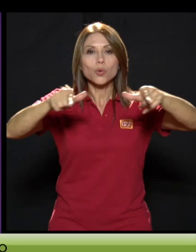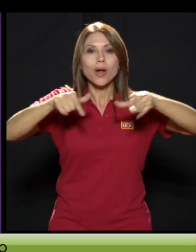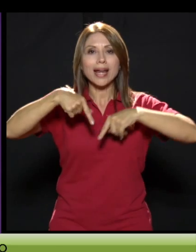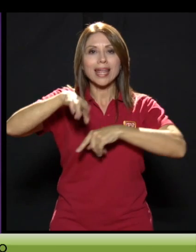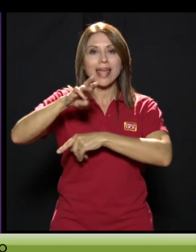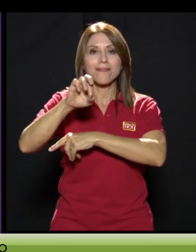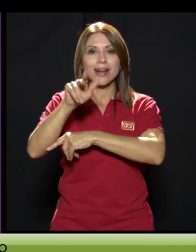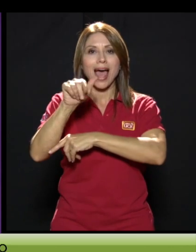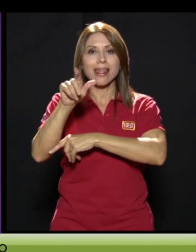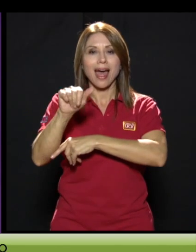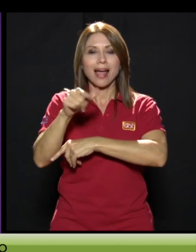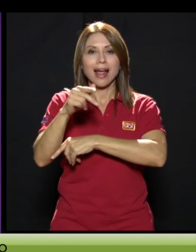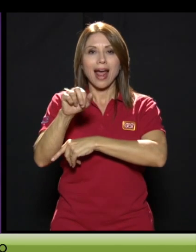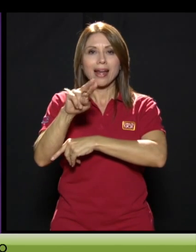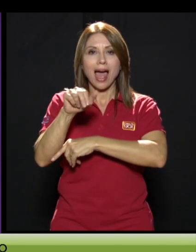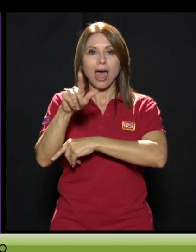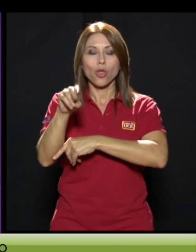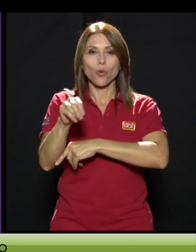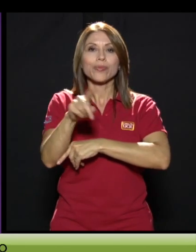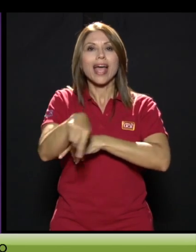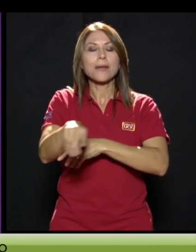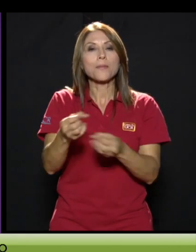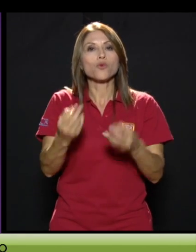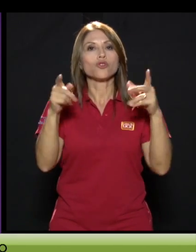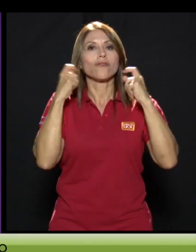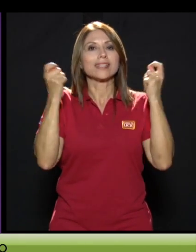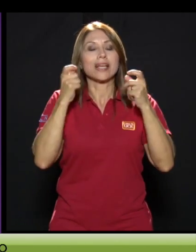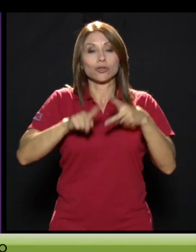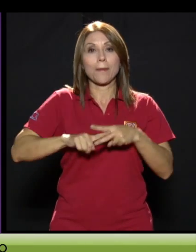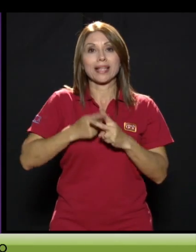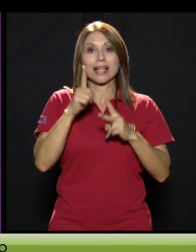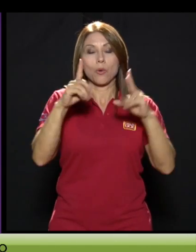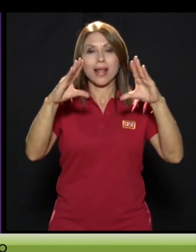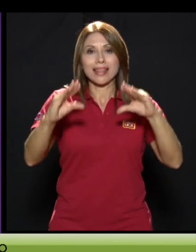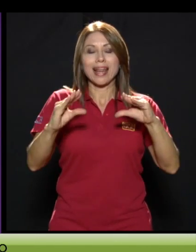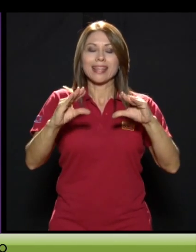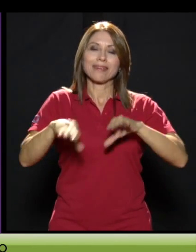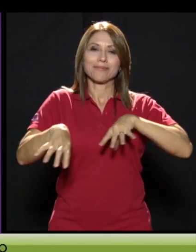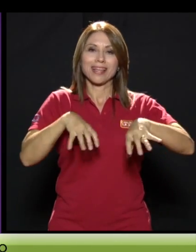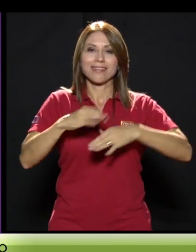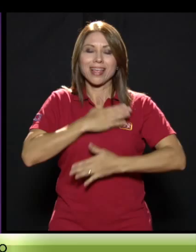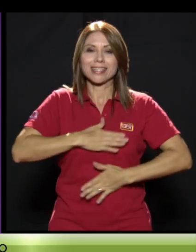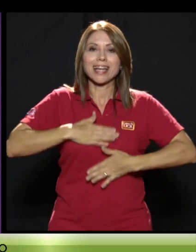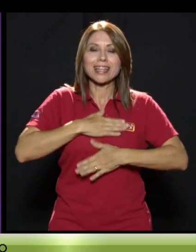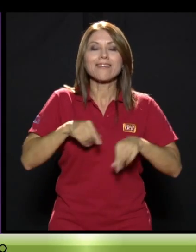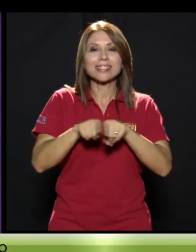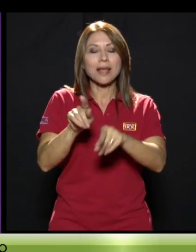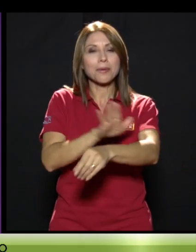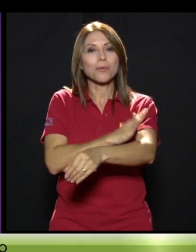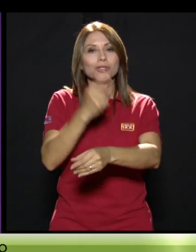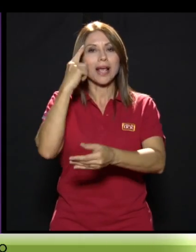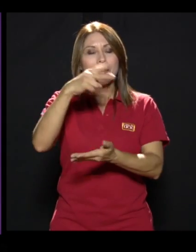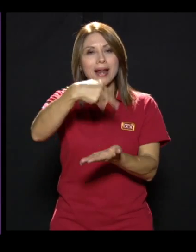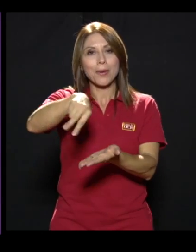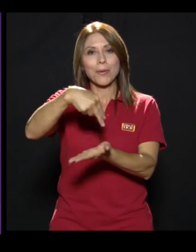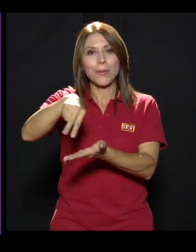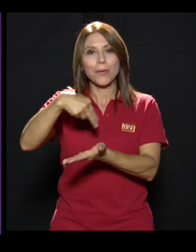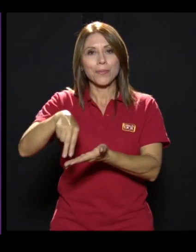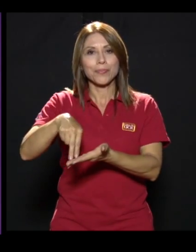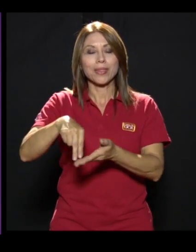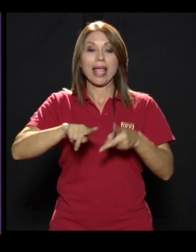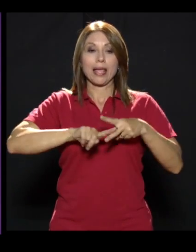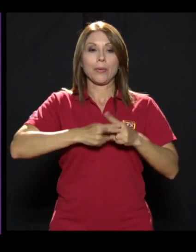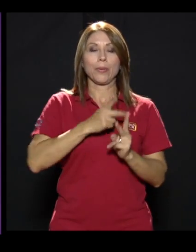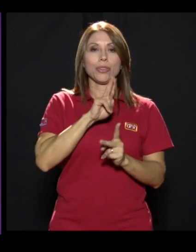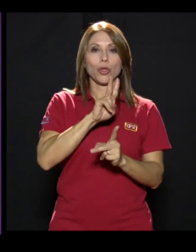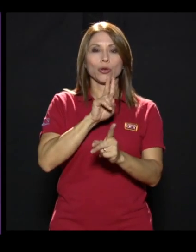sede de muchos festejos. A partir de la 1 de la tarde, este espacio contará con actividades recreativas y música bailable. Además, de las 2 a